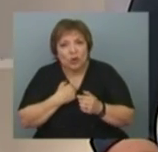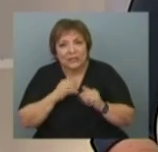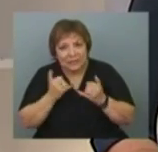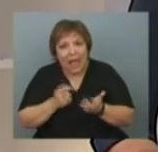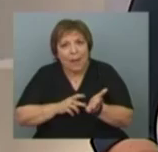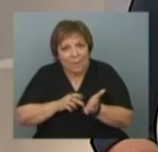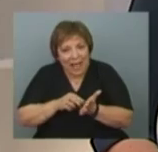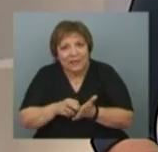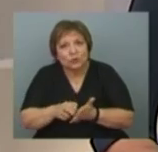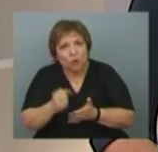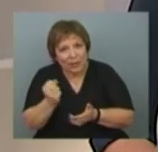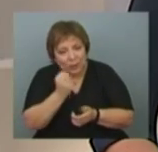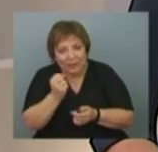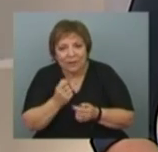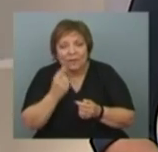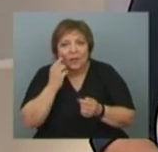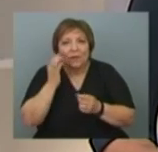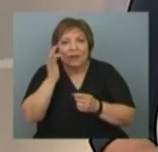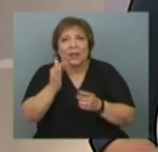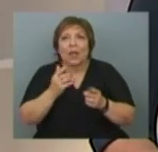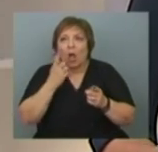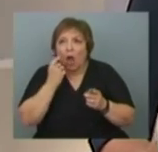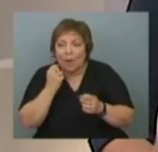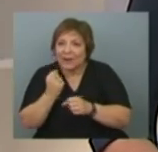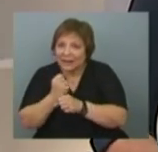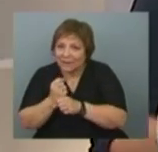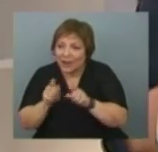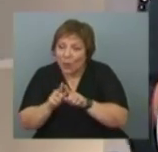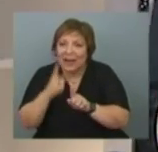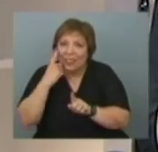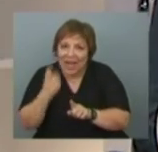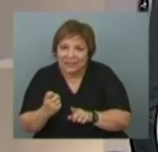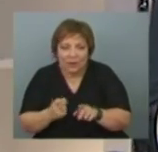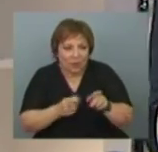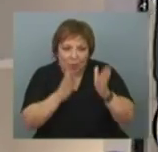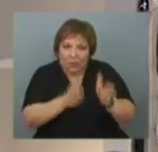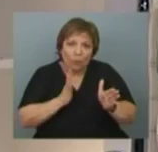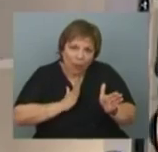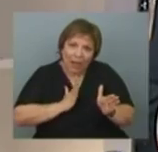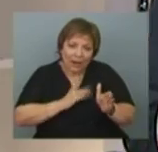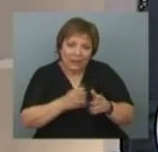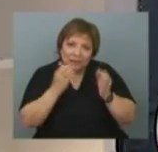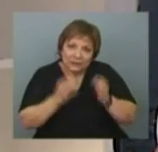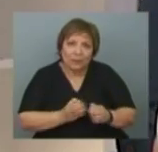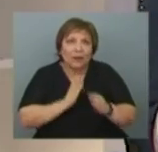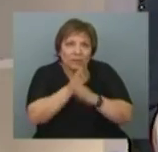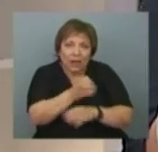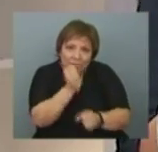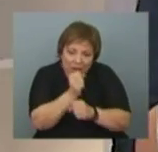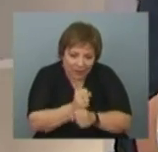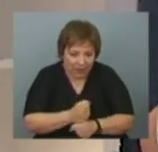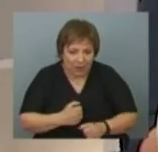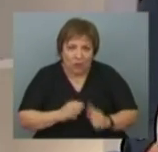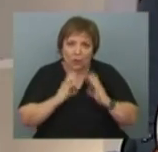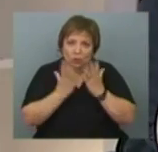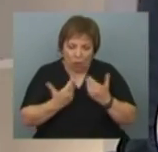avanzado mucho en el tema de la perspectiva de género, la posibilidad de darse cuenta, esa mujer que tiene que acceder al mundo del trabajo, esa mujer que